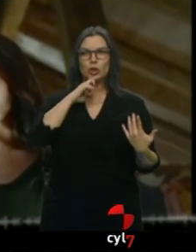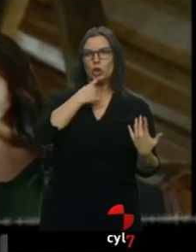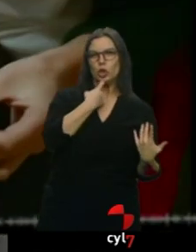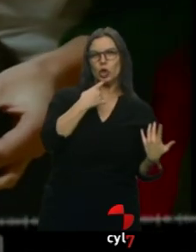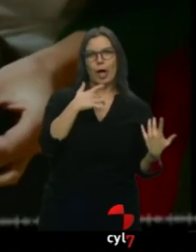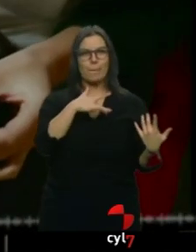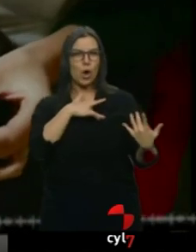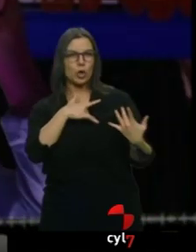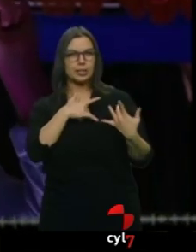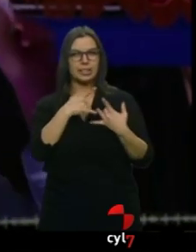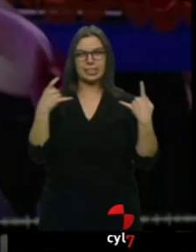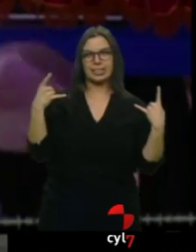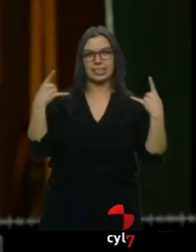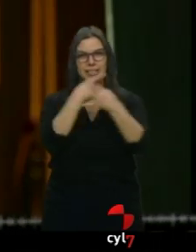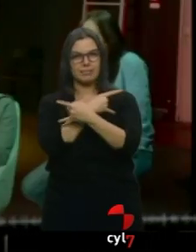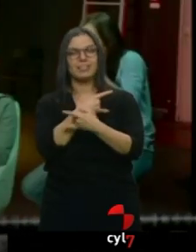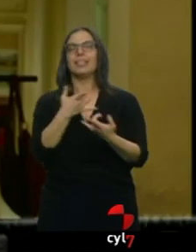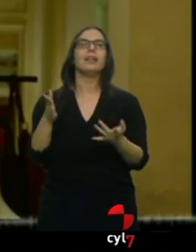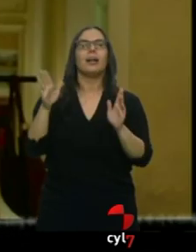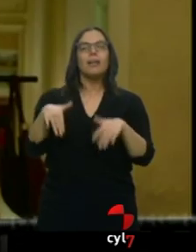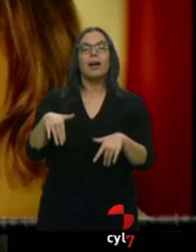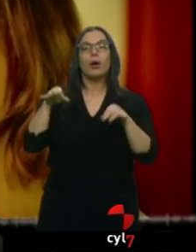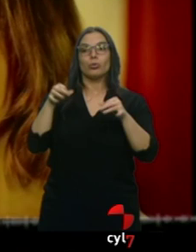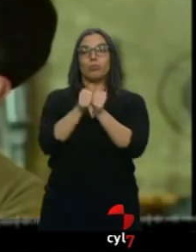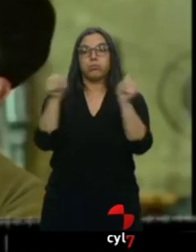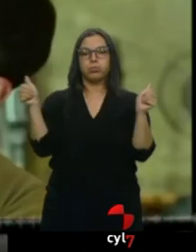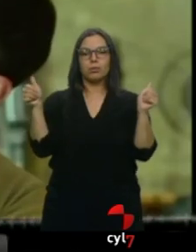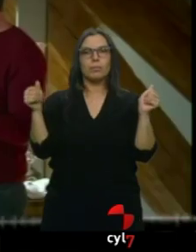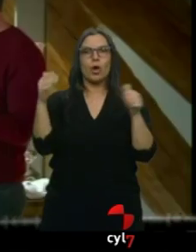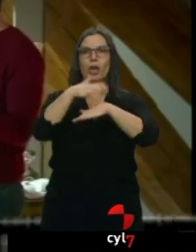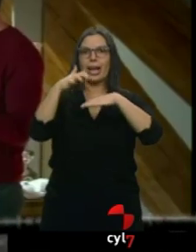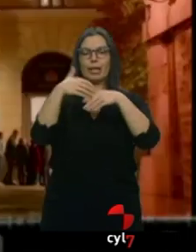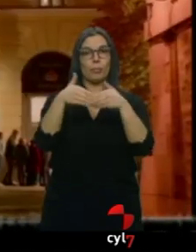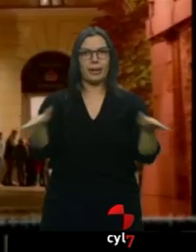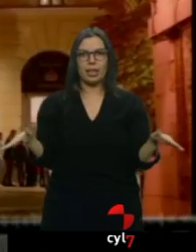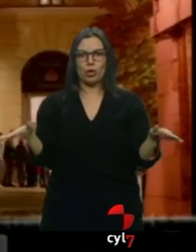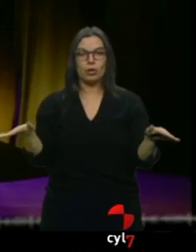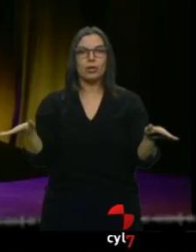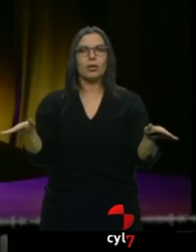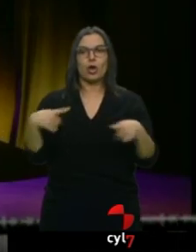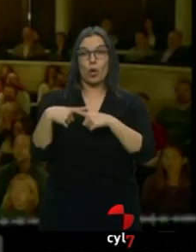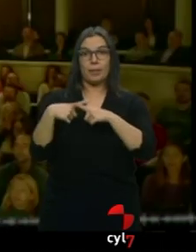Justo cuando rompen, pierden al gato que tenían adoptado. El gato está muerto. Y ahí empieza la guerra.